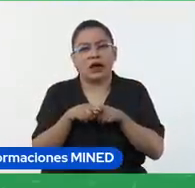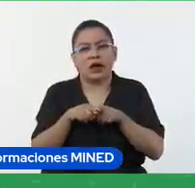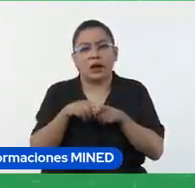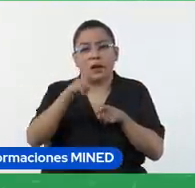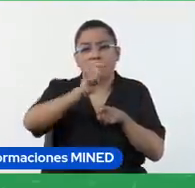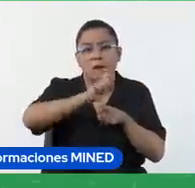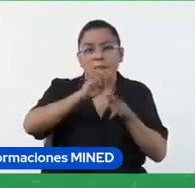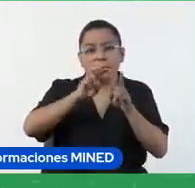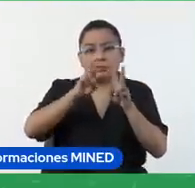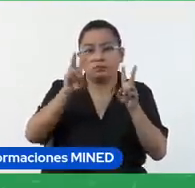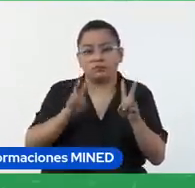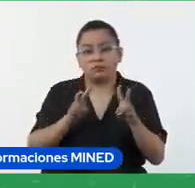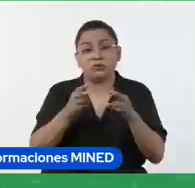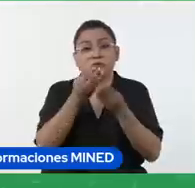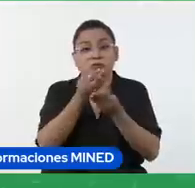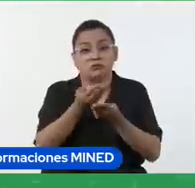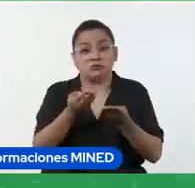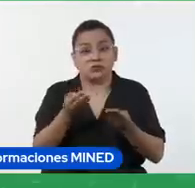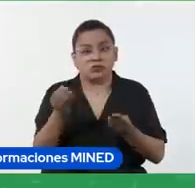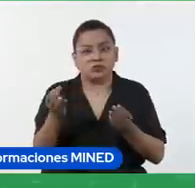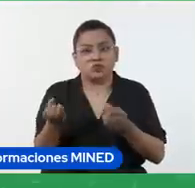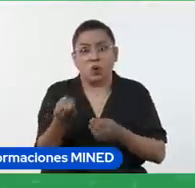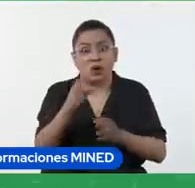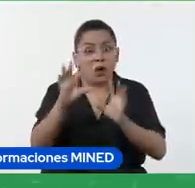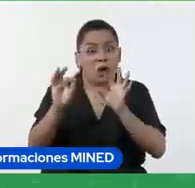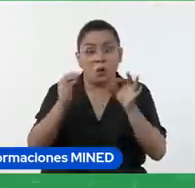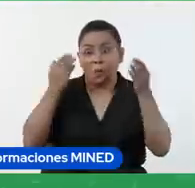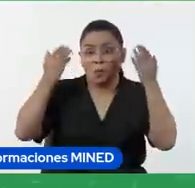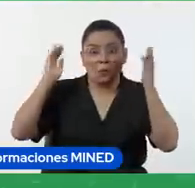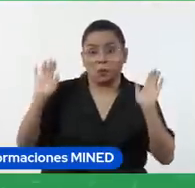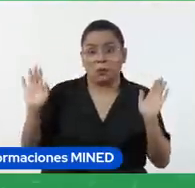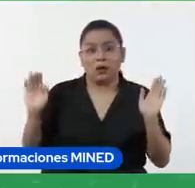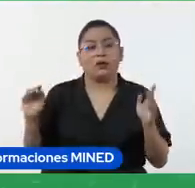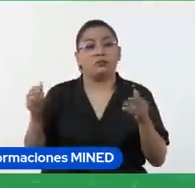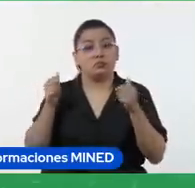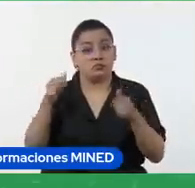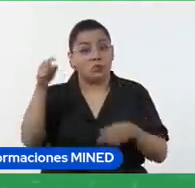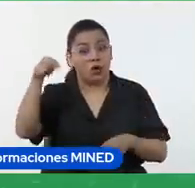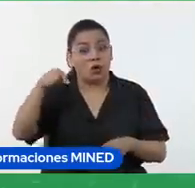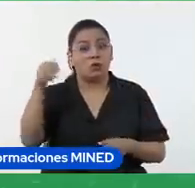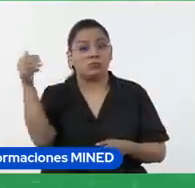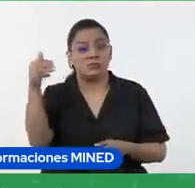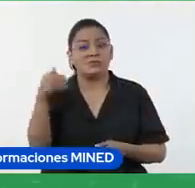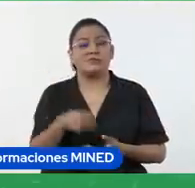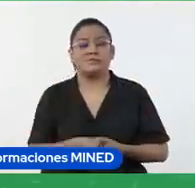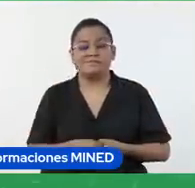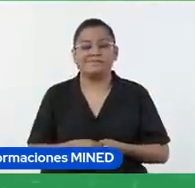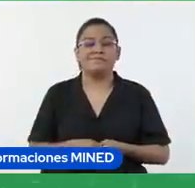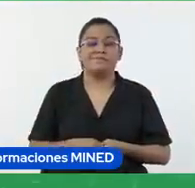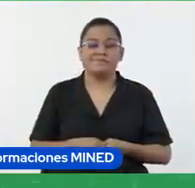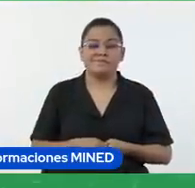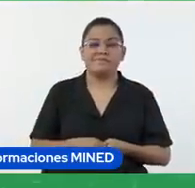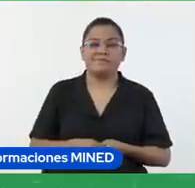otros son herramientas nuevas las desconocían ya qué bueno que algo están conociendo